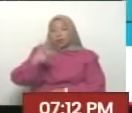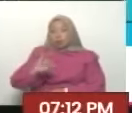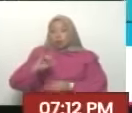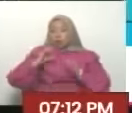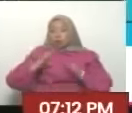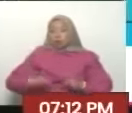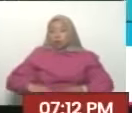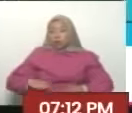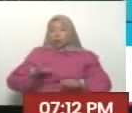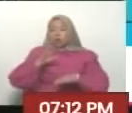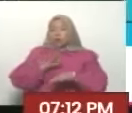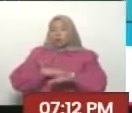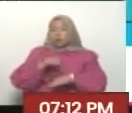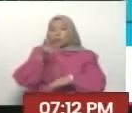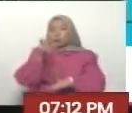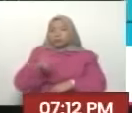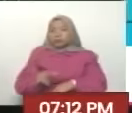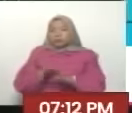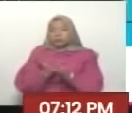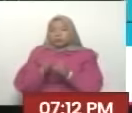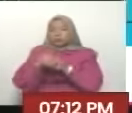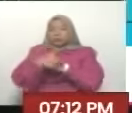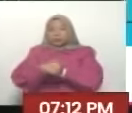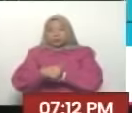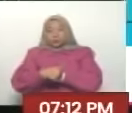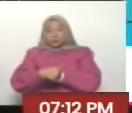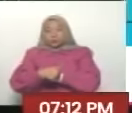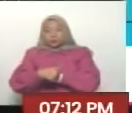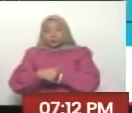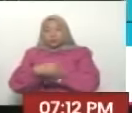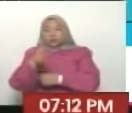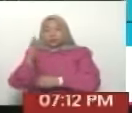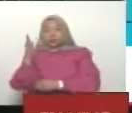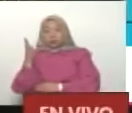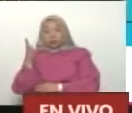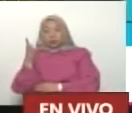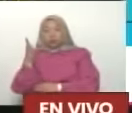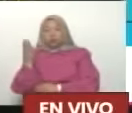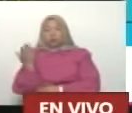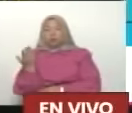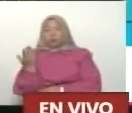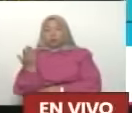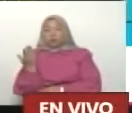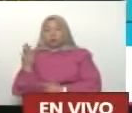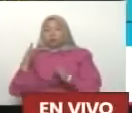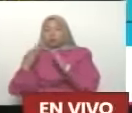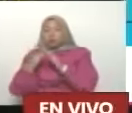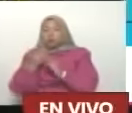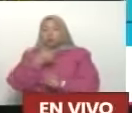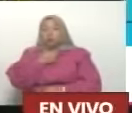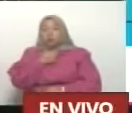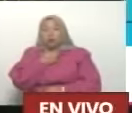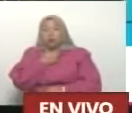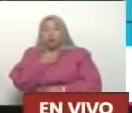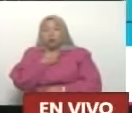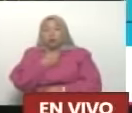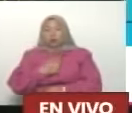porque los guardaron en un monasterio los trajeron